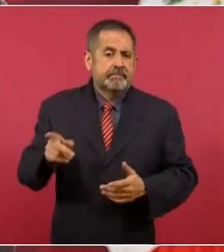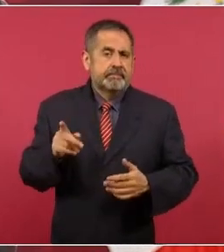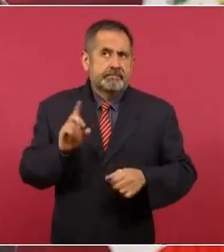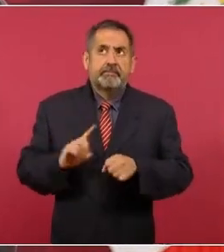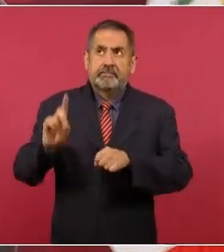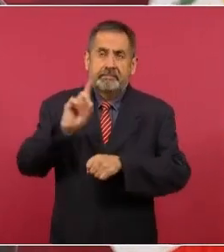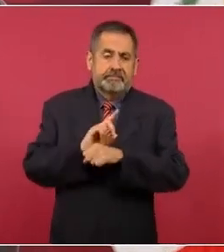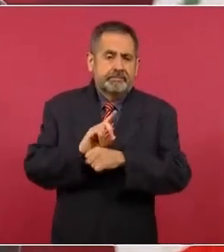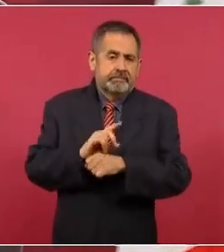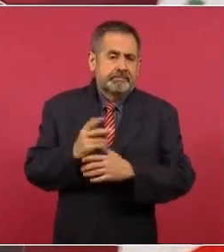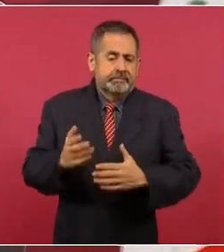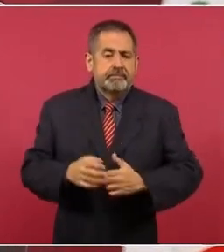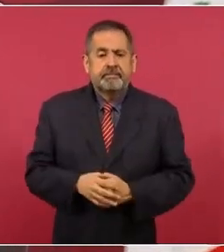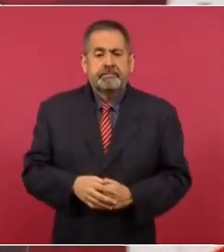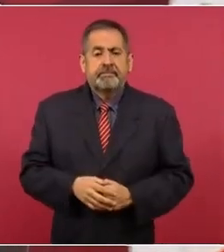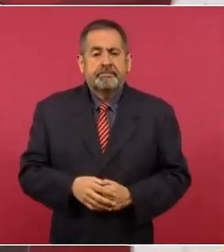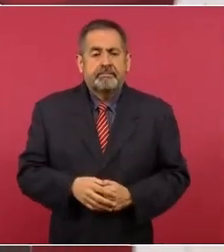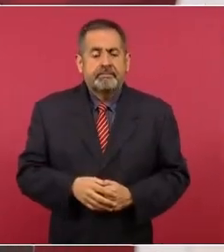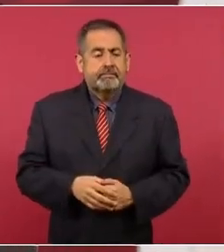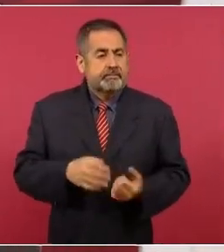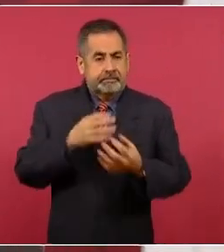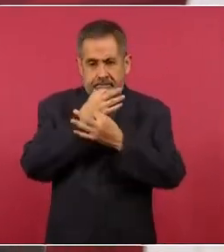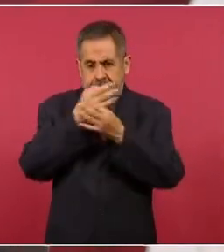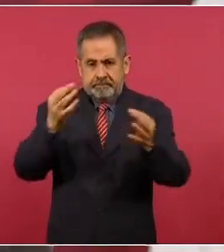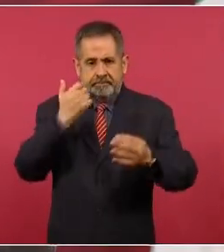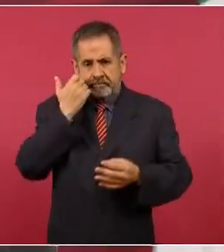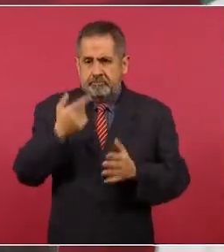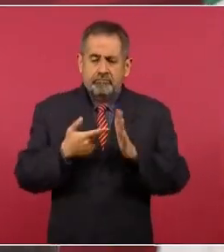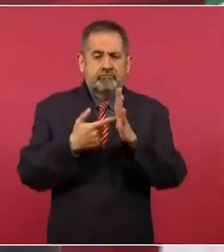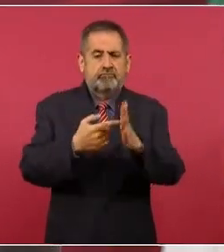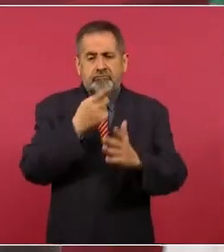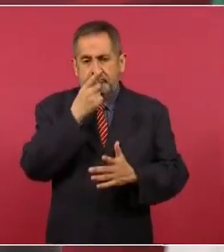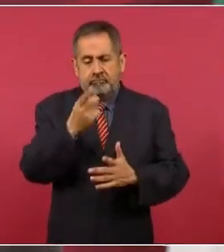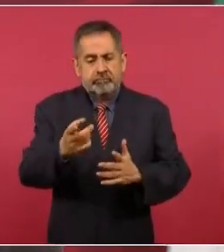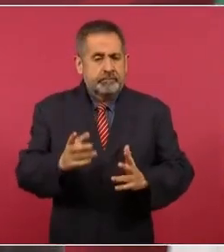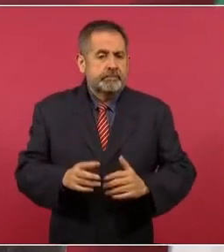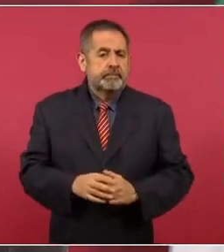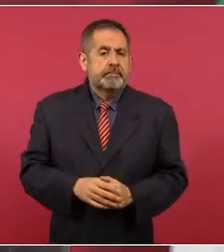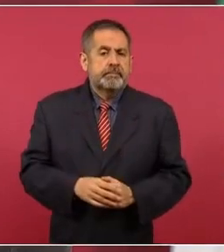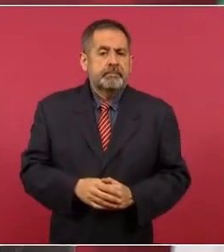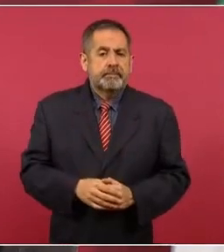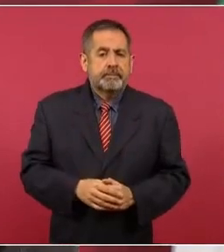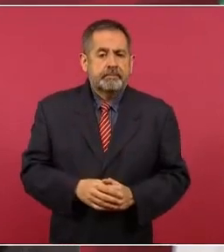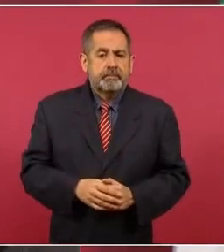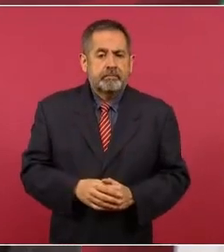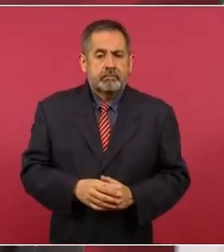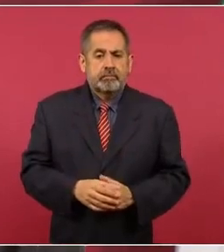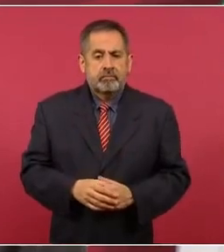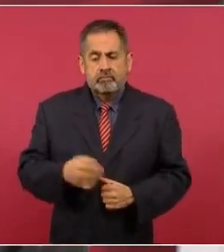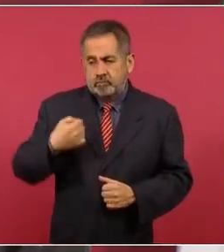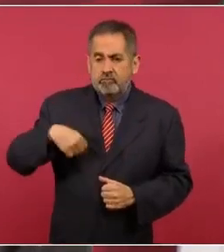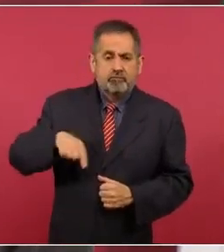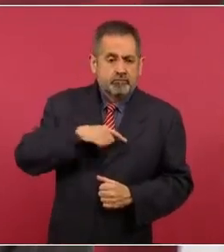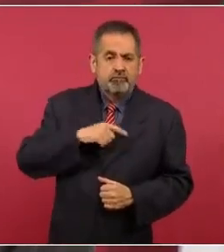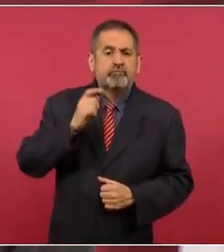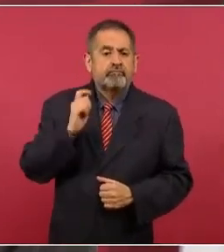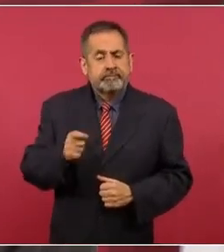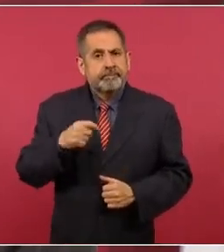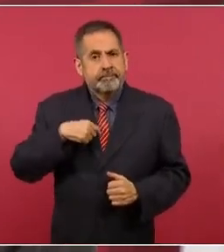queremos dejar de manifiesto que hemos estado combatiendo